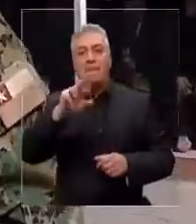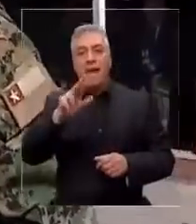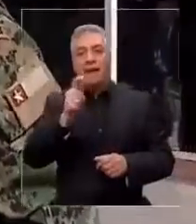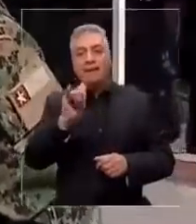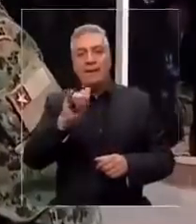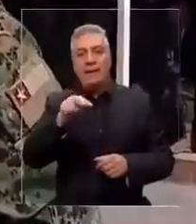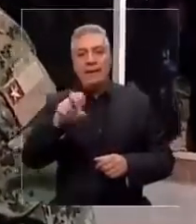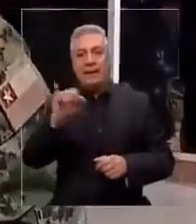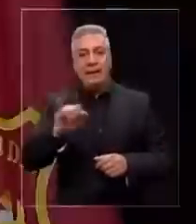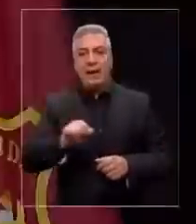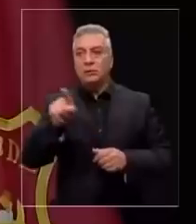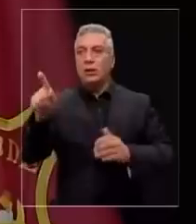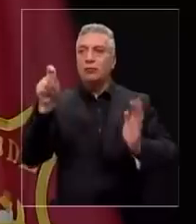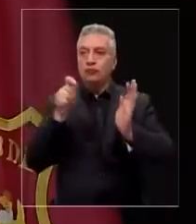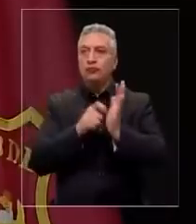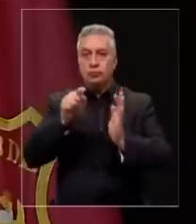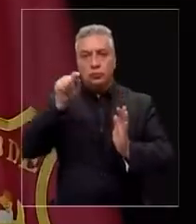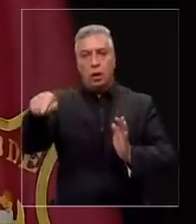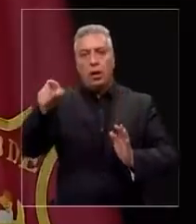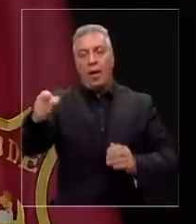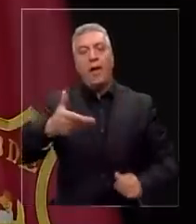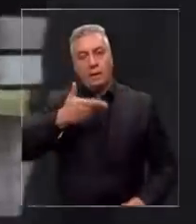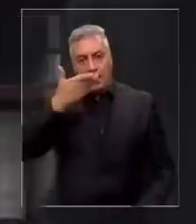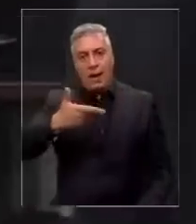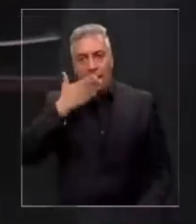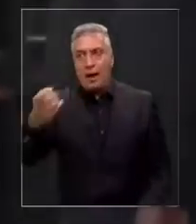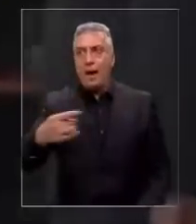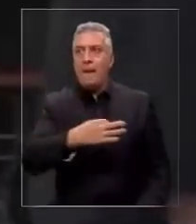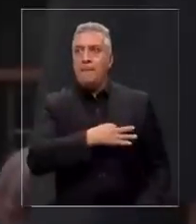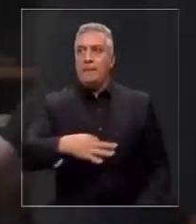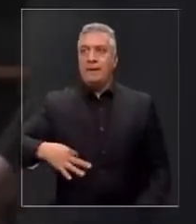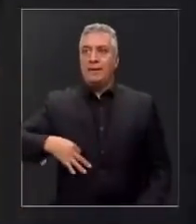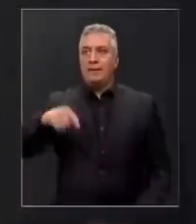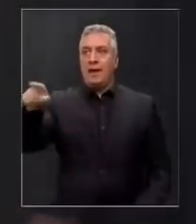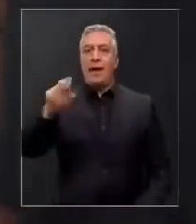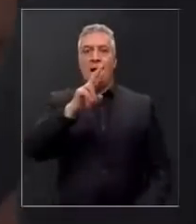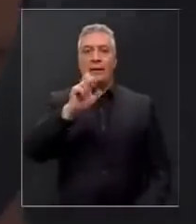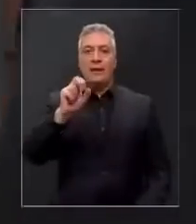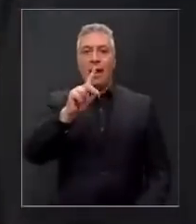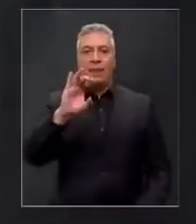fijó esa residencia para declarar ante la ministra Radeford.